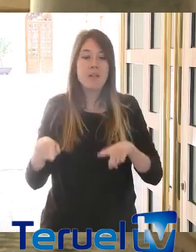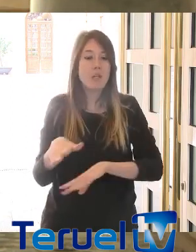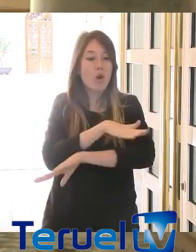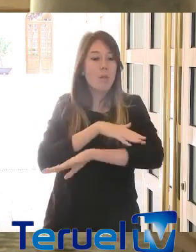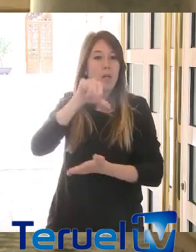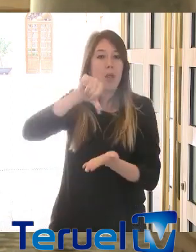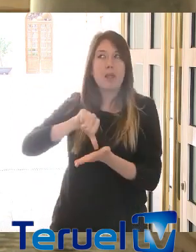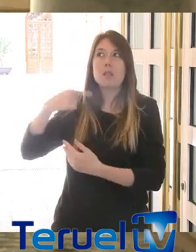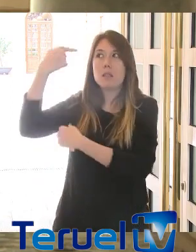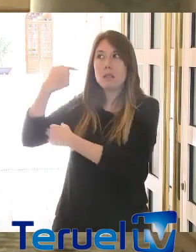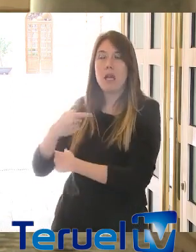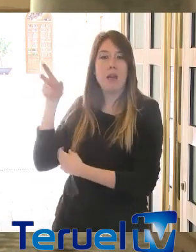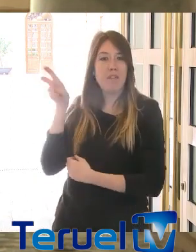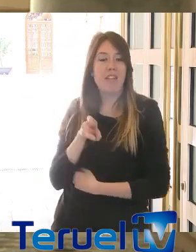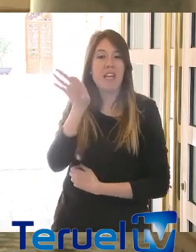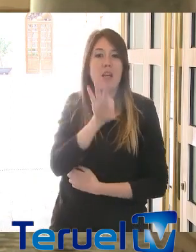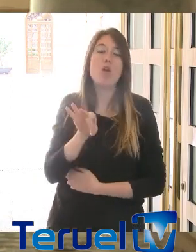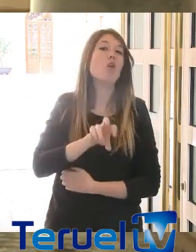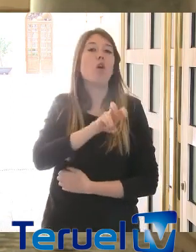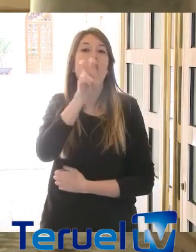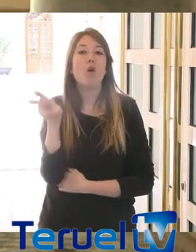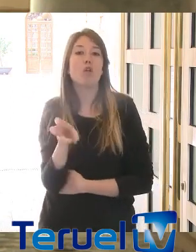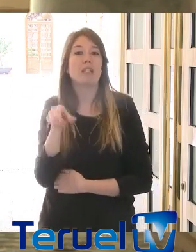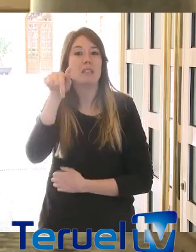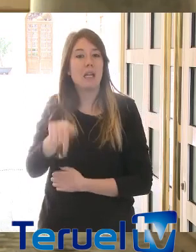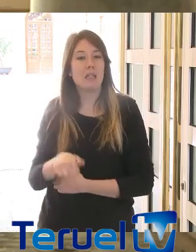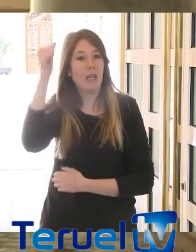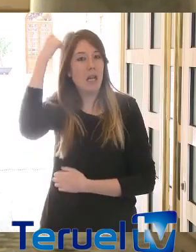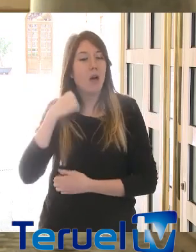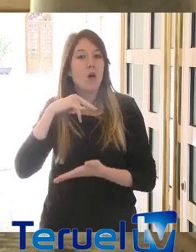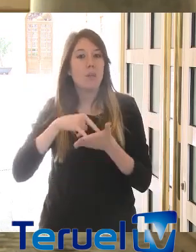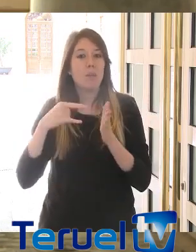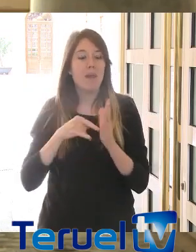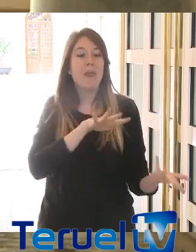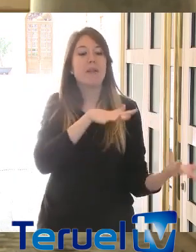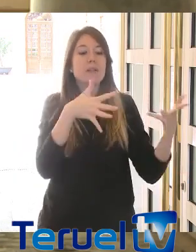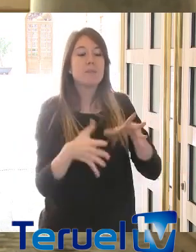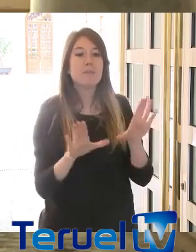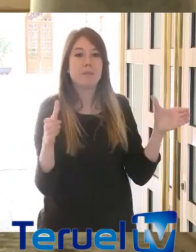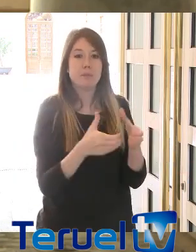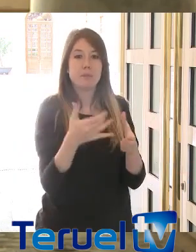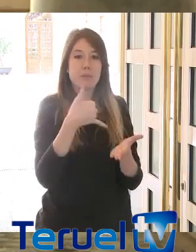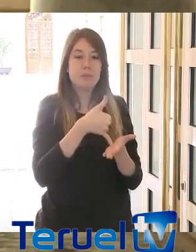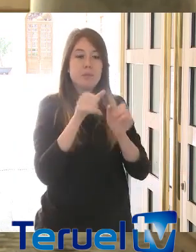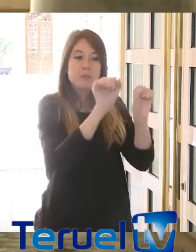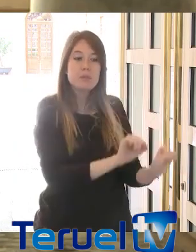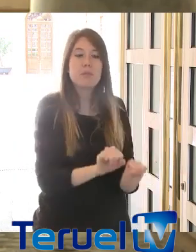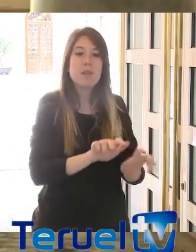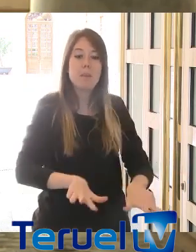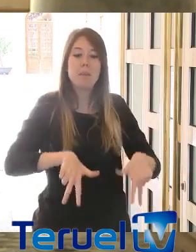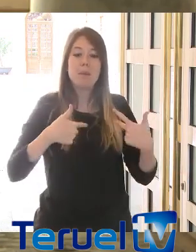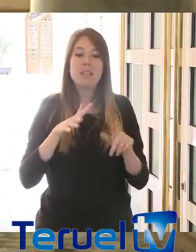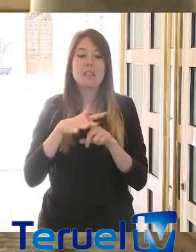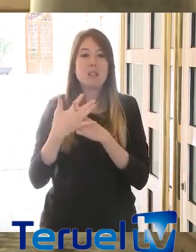central, otras deberían venir de medidas que tomemos aquí en Aragón y que, por lo tanto, nos permitan salir de esta situación, que es